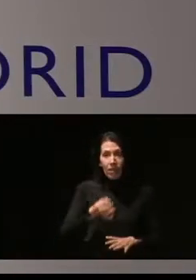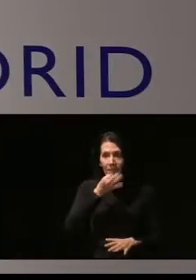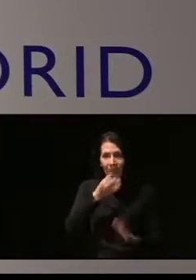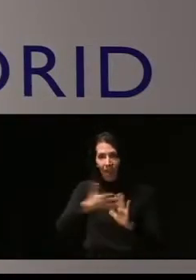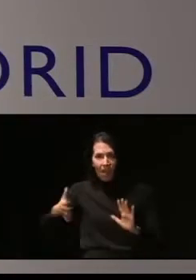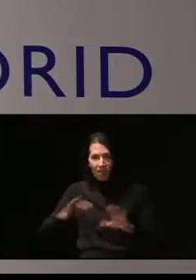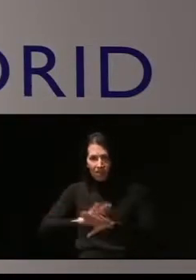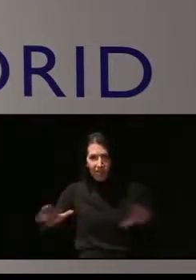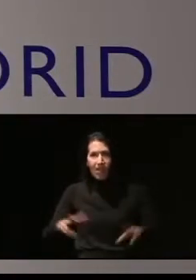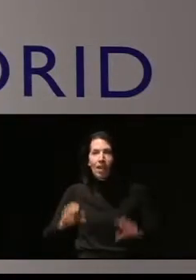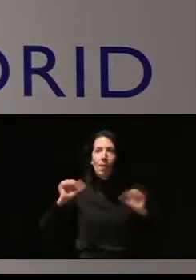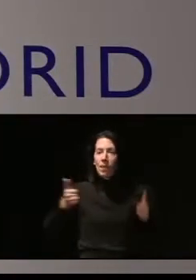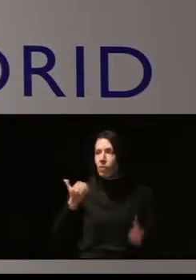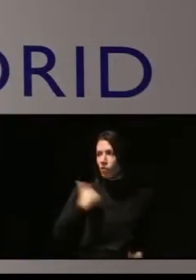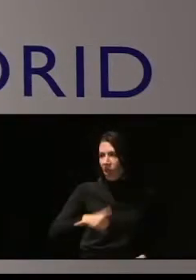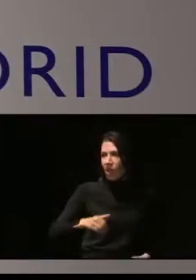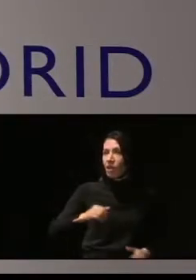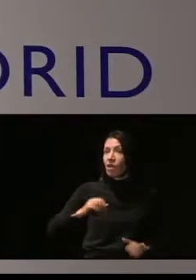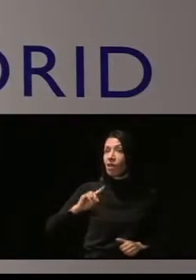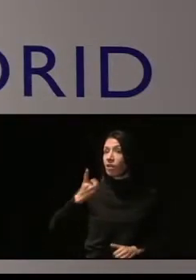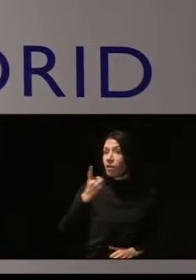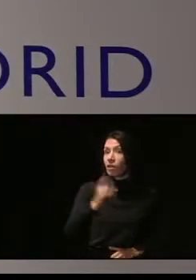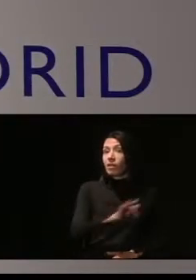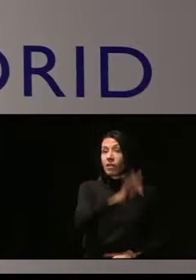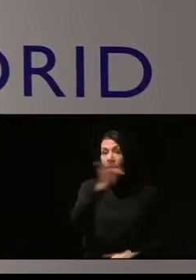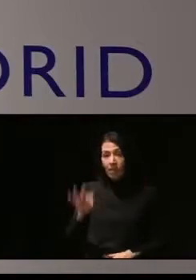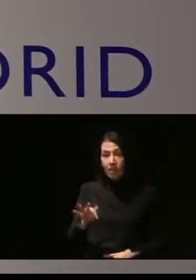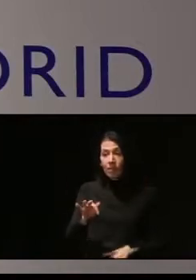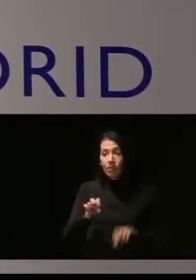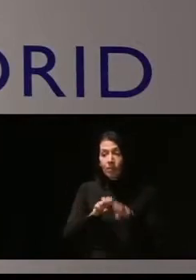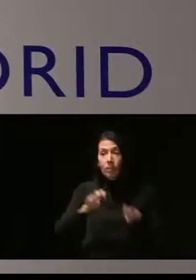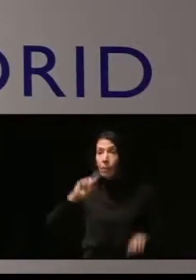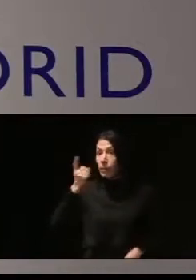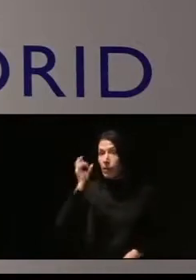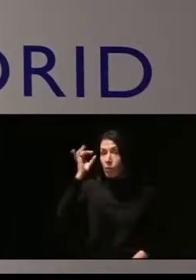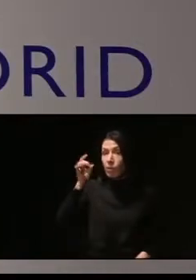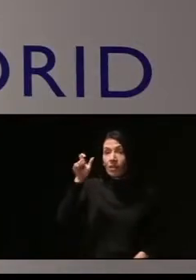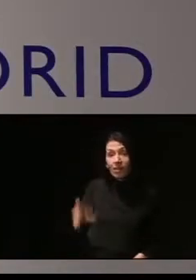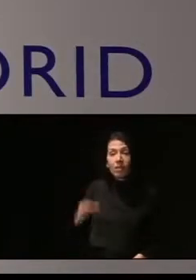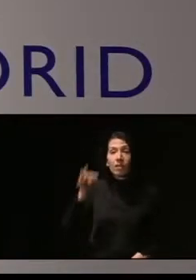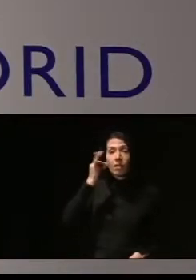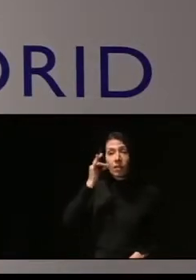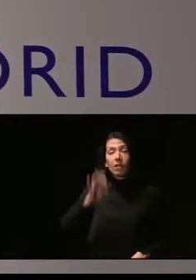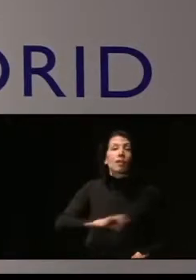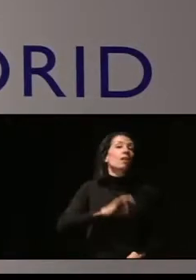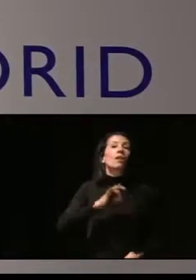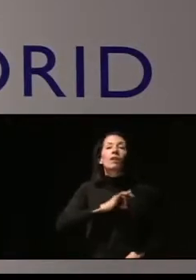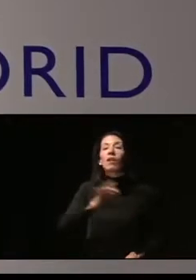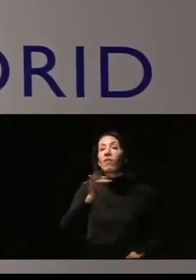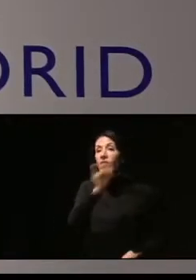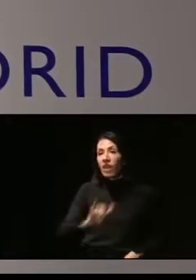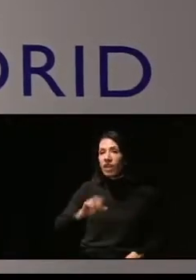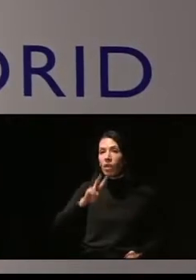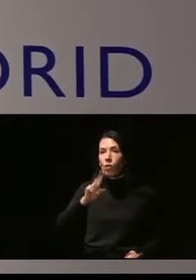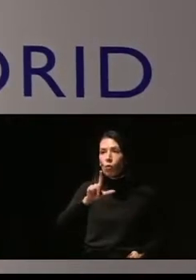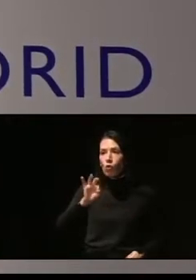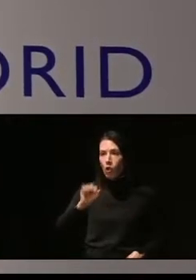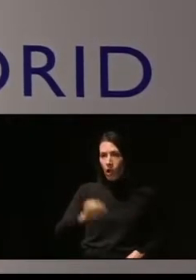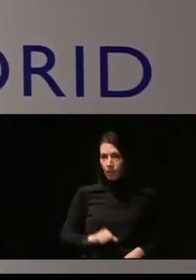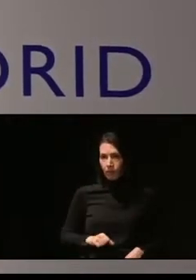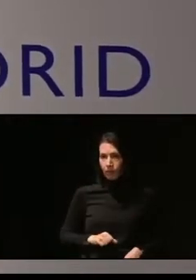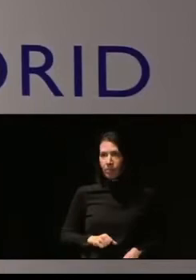Empezamos ya. Y lo vamos a hacer, en este caso, con la primera ponente, que es doña Marta Fernández Ulloa.